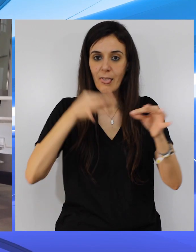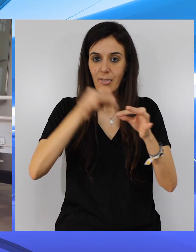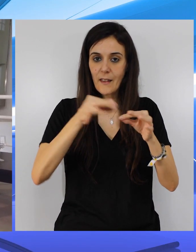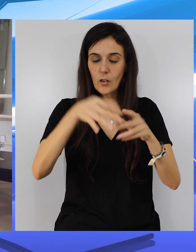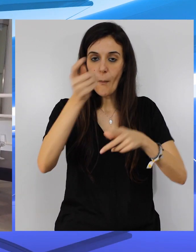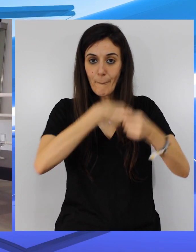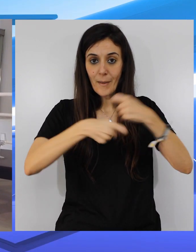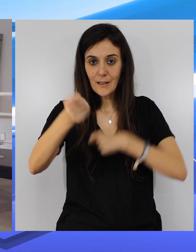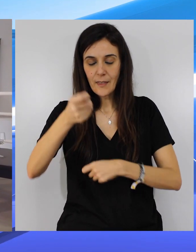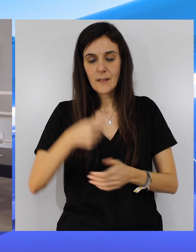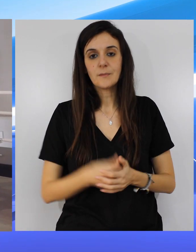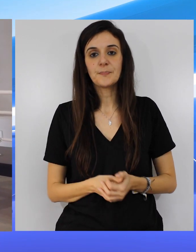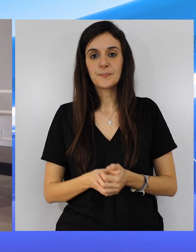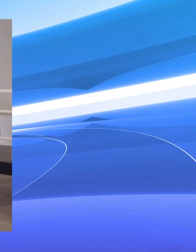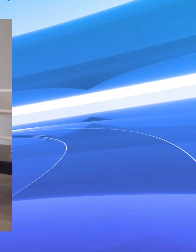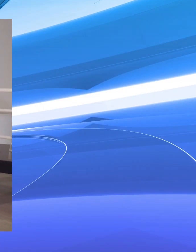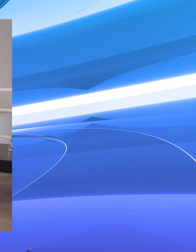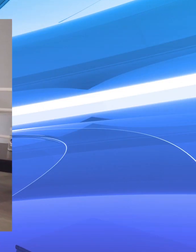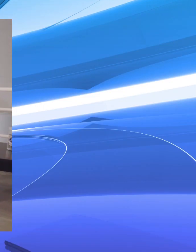ciclo mercantil.